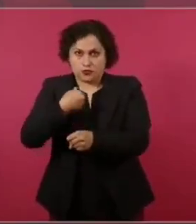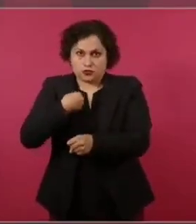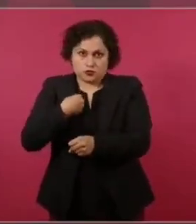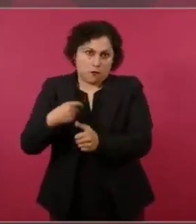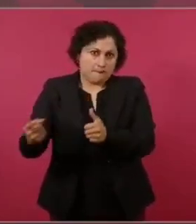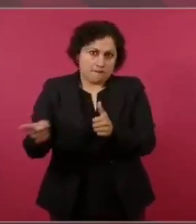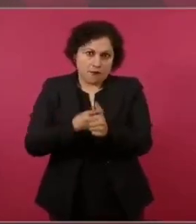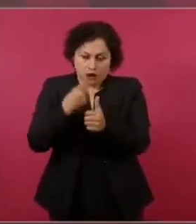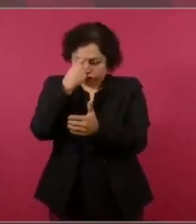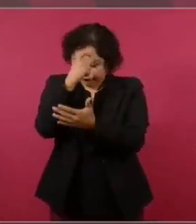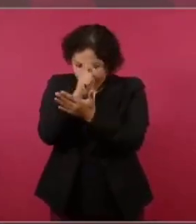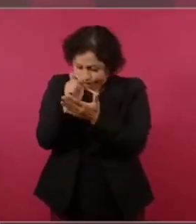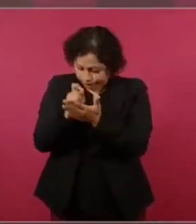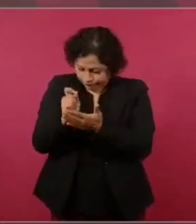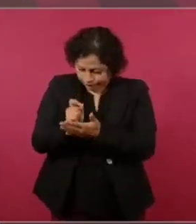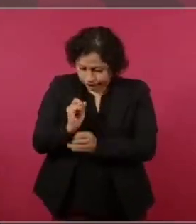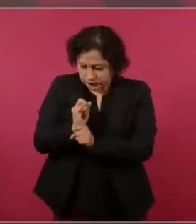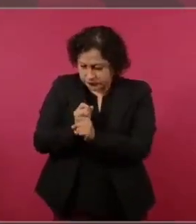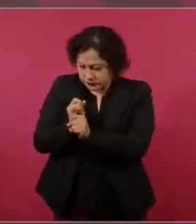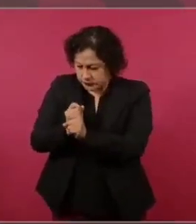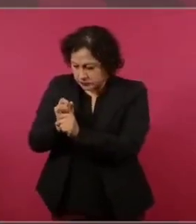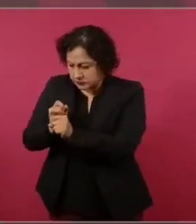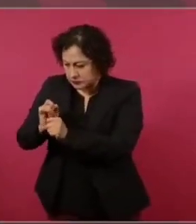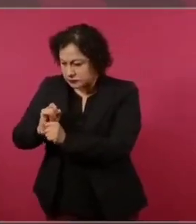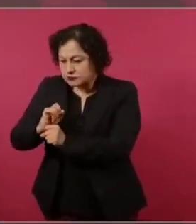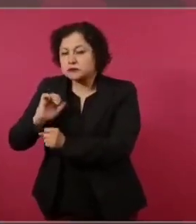ese libro.